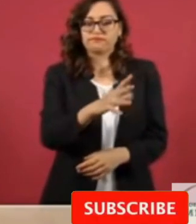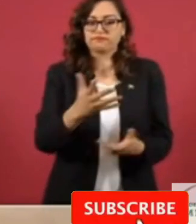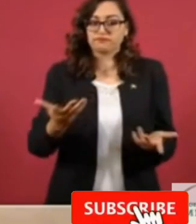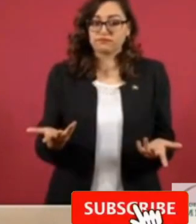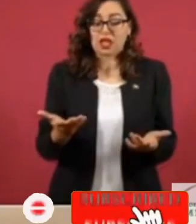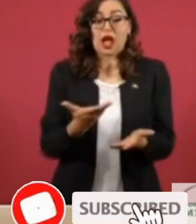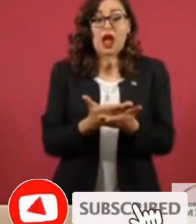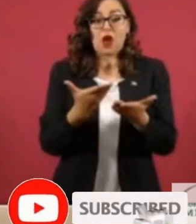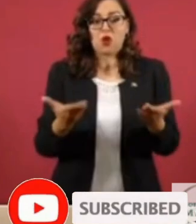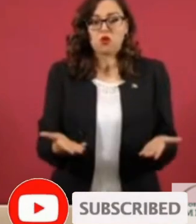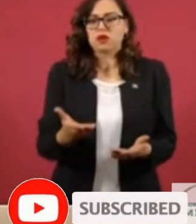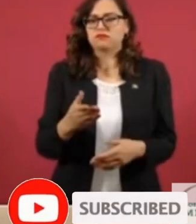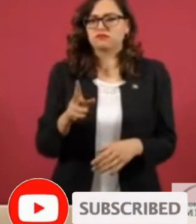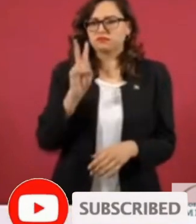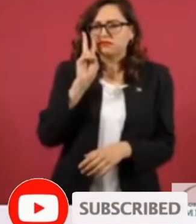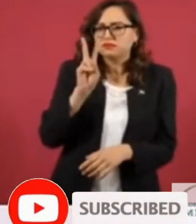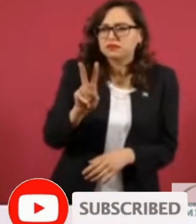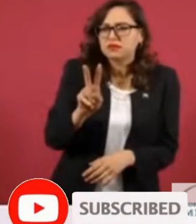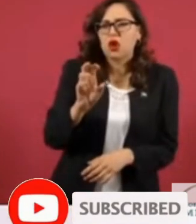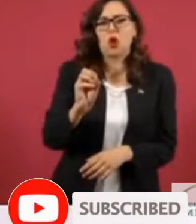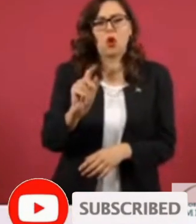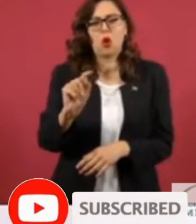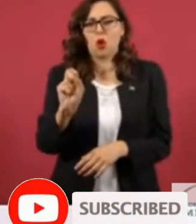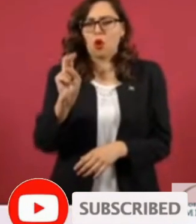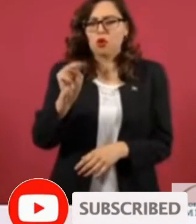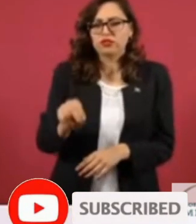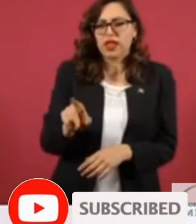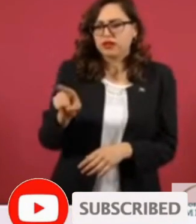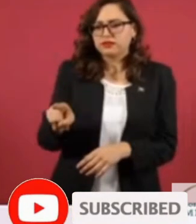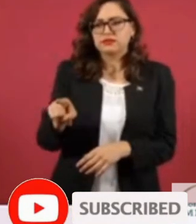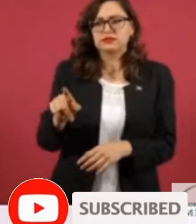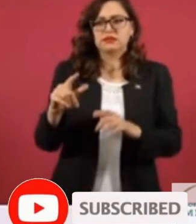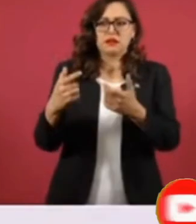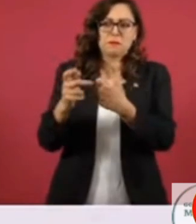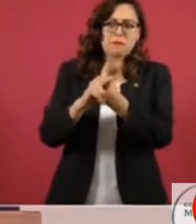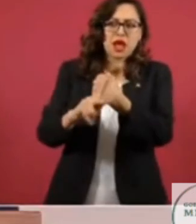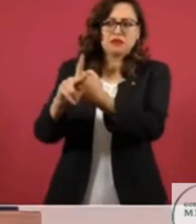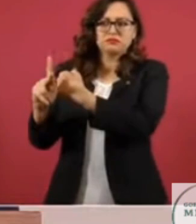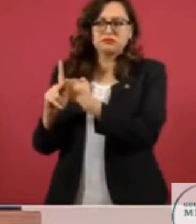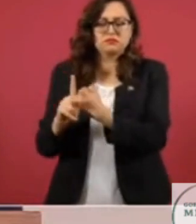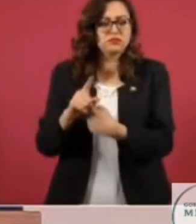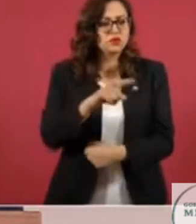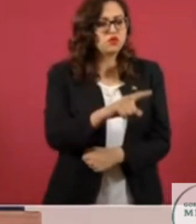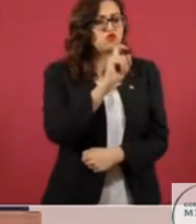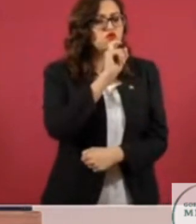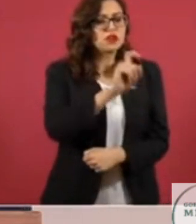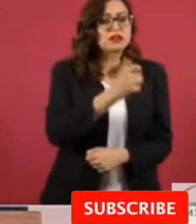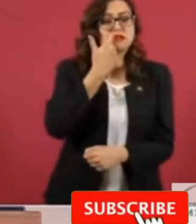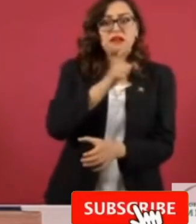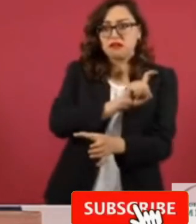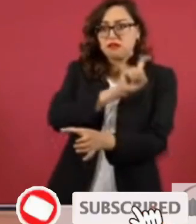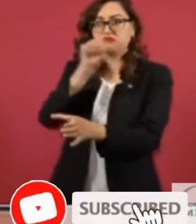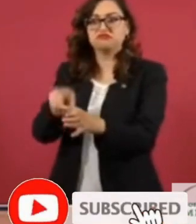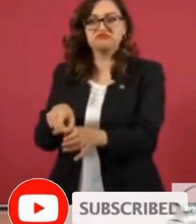le niegan a Ucrania su ingreso a la organización en momentos cruciales,